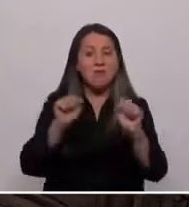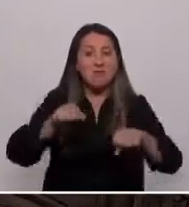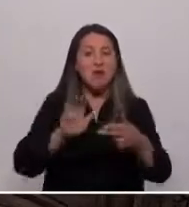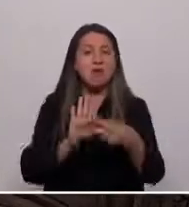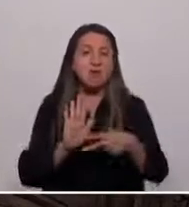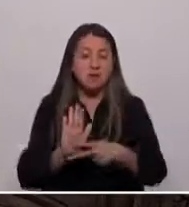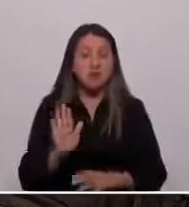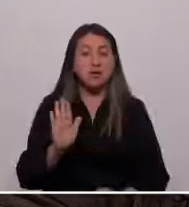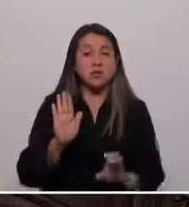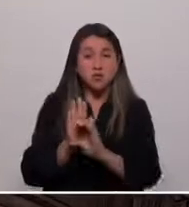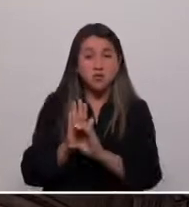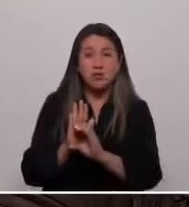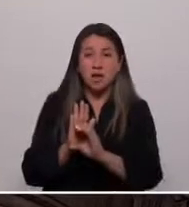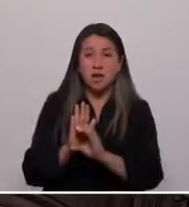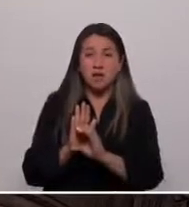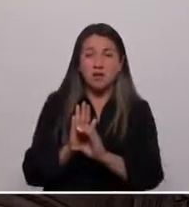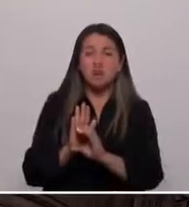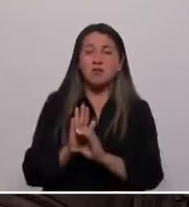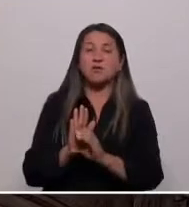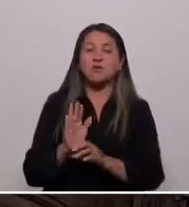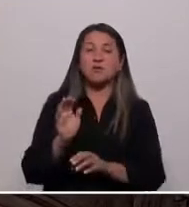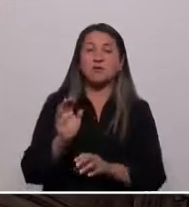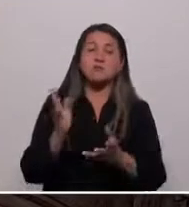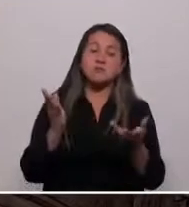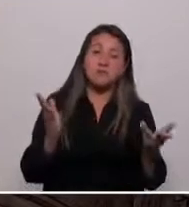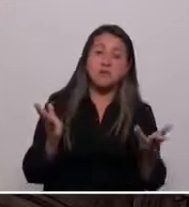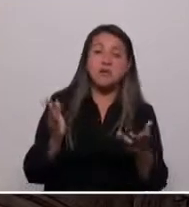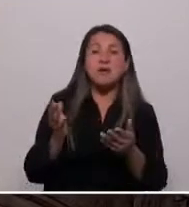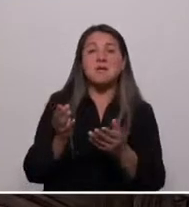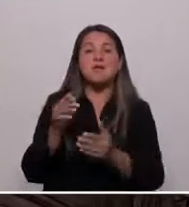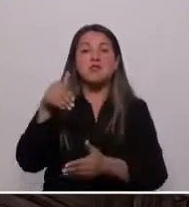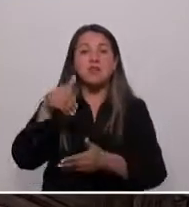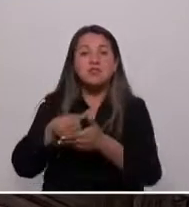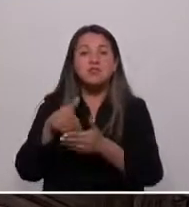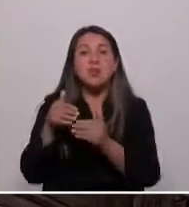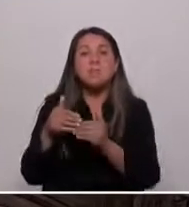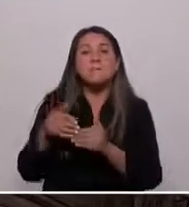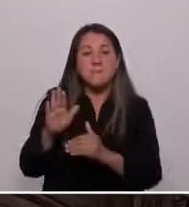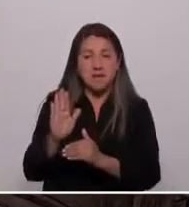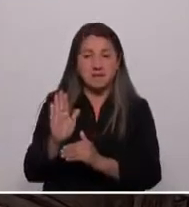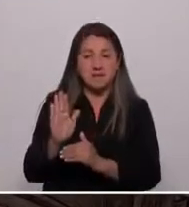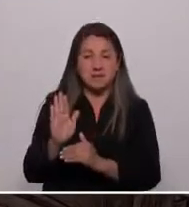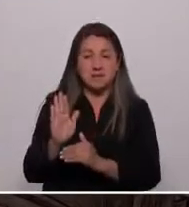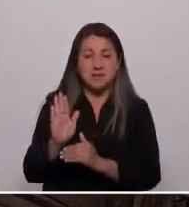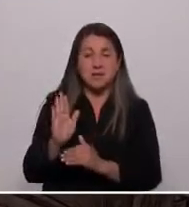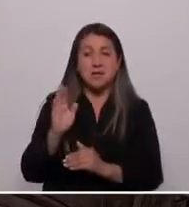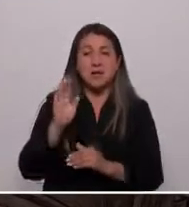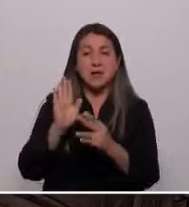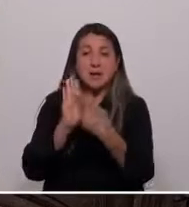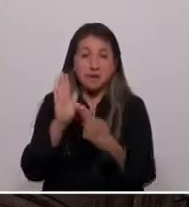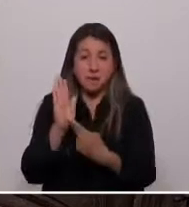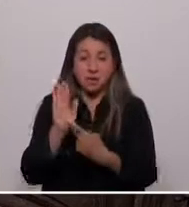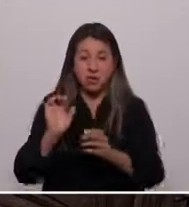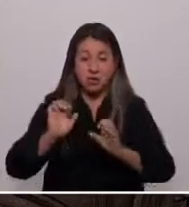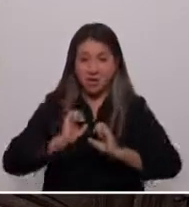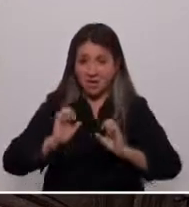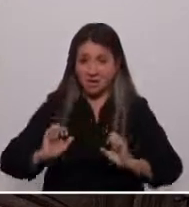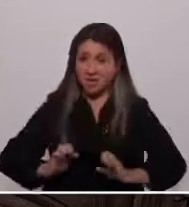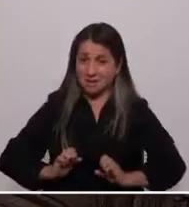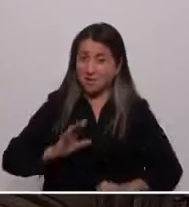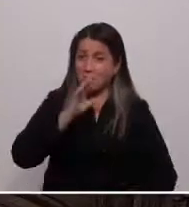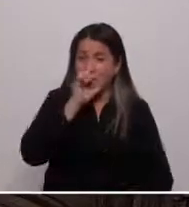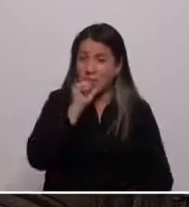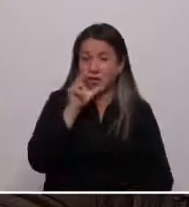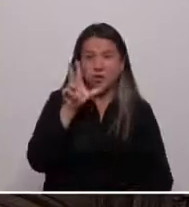queda condenado a ser un quórum testimonial. Tercero, se ha aprobado un reglamento de ética intolerante, que viola la